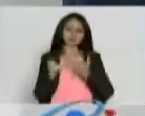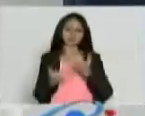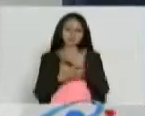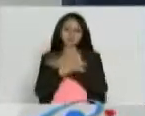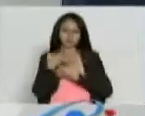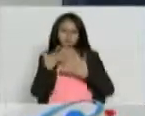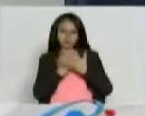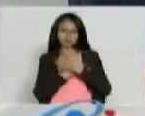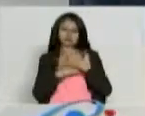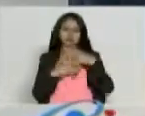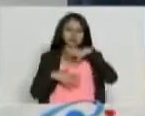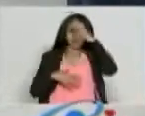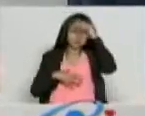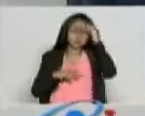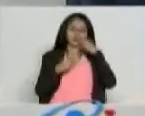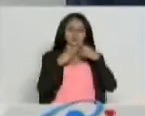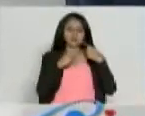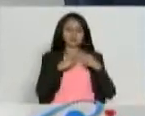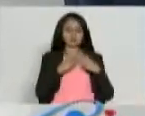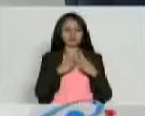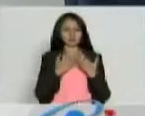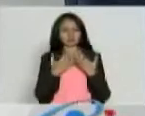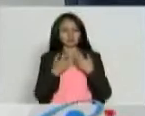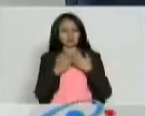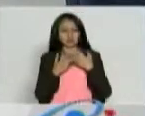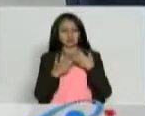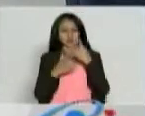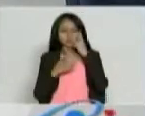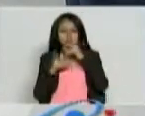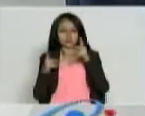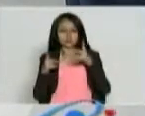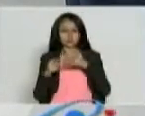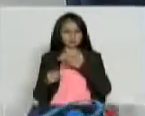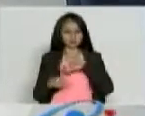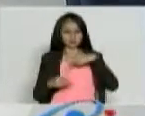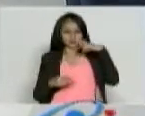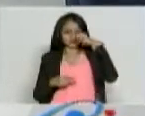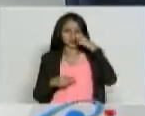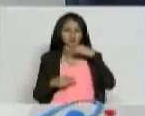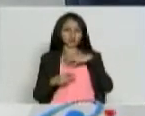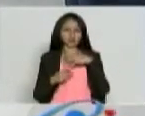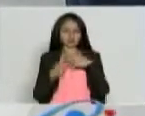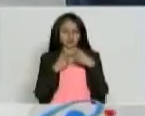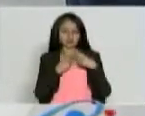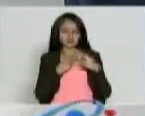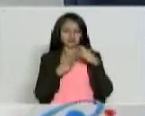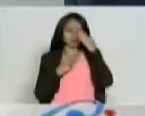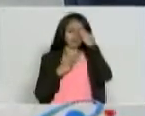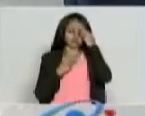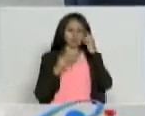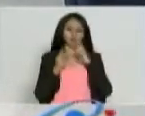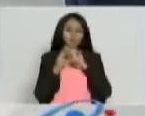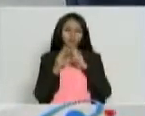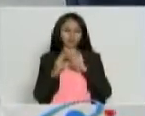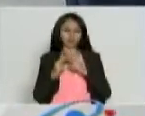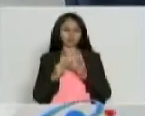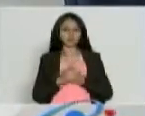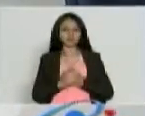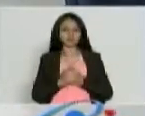compartimos con ustedes. Lo aprendemos de los muchos especialistas en diferentes áreas de la medicina. La saber,